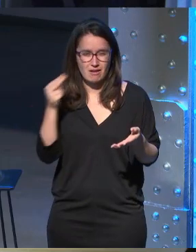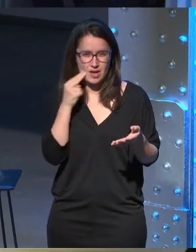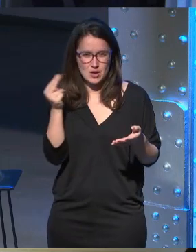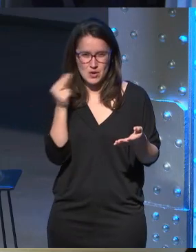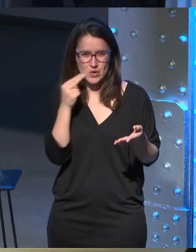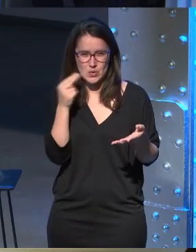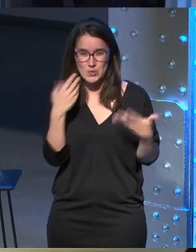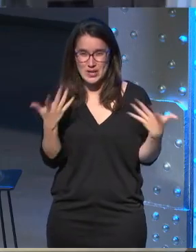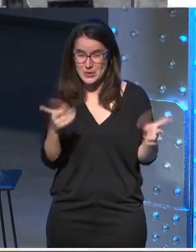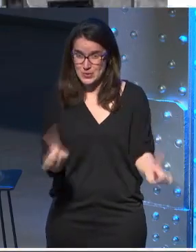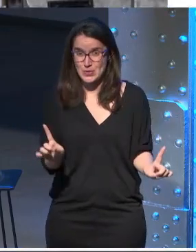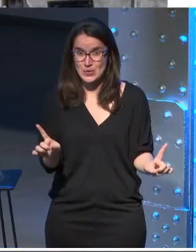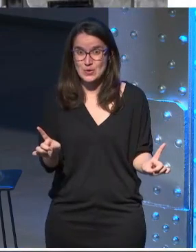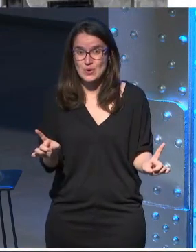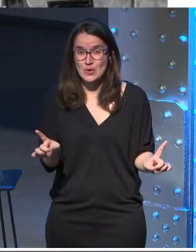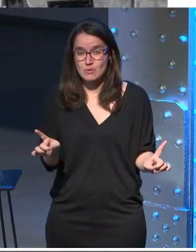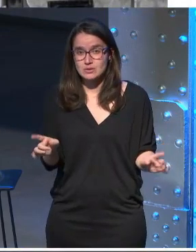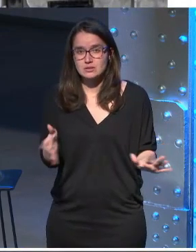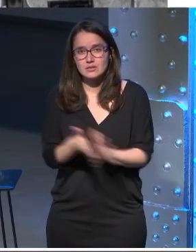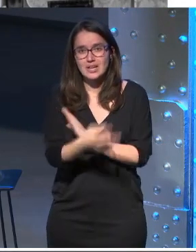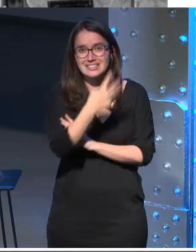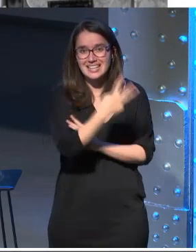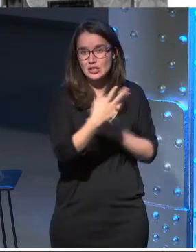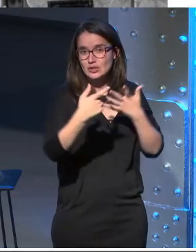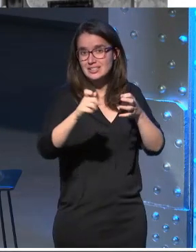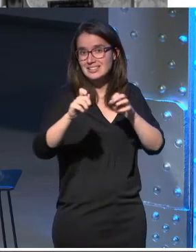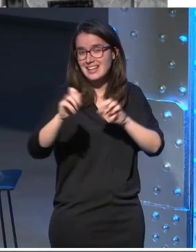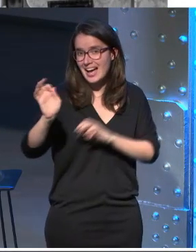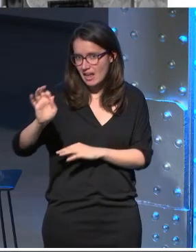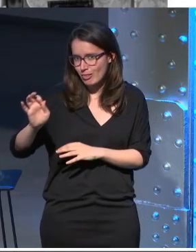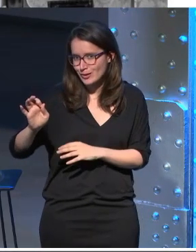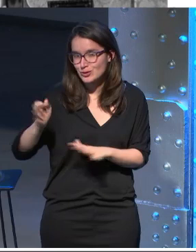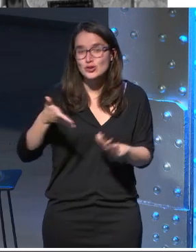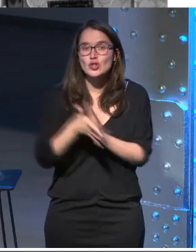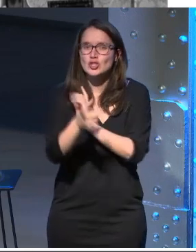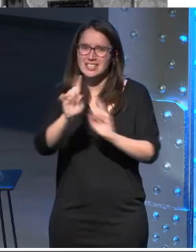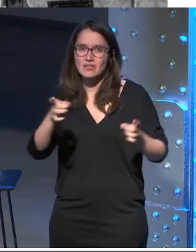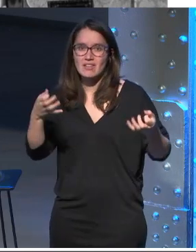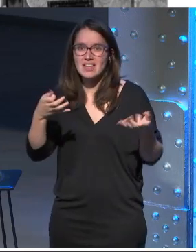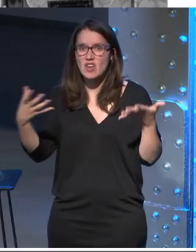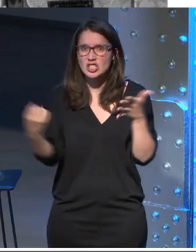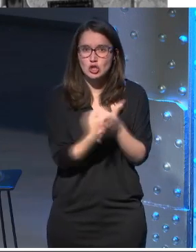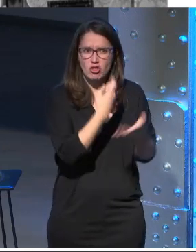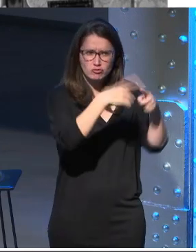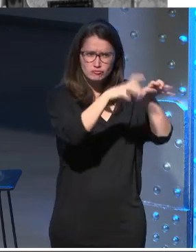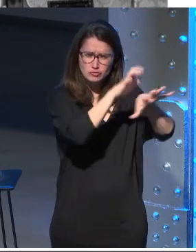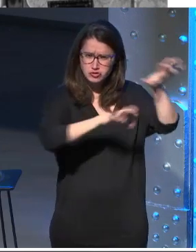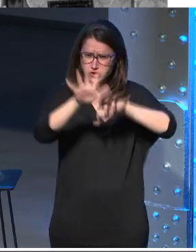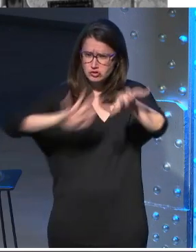no por tener 360 grados a nuestra disposición tenemos que rellenarlos con cosas